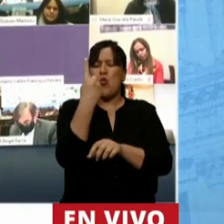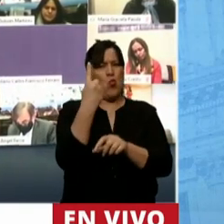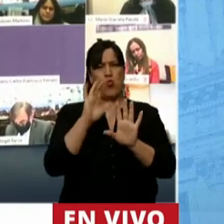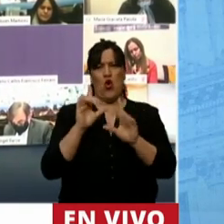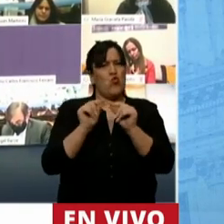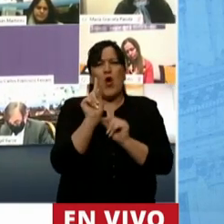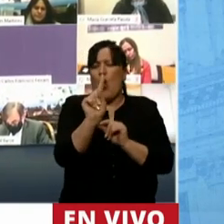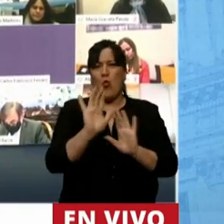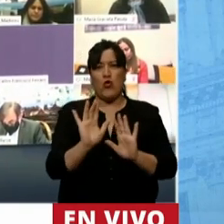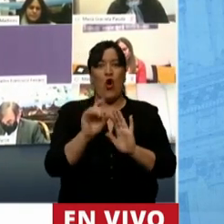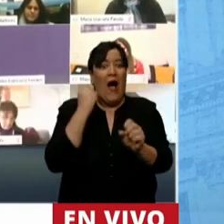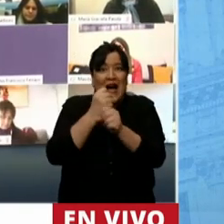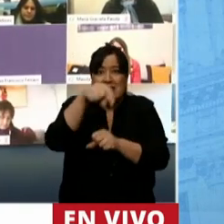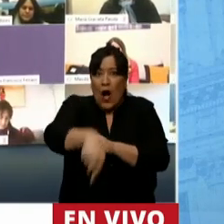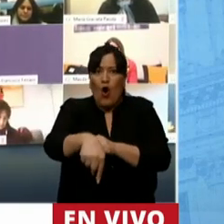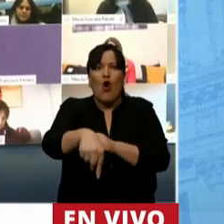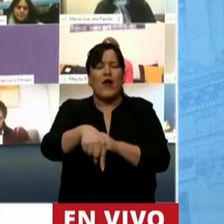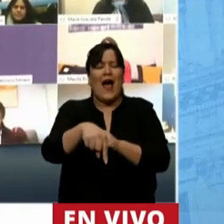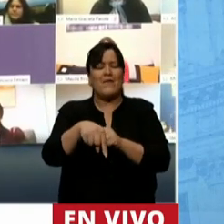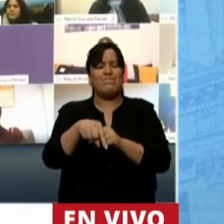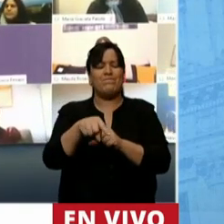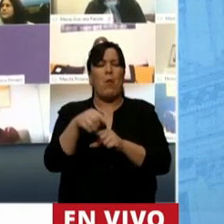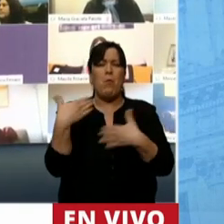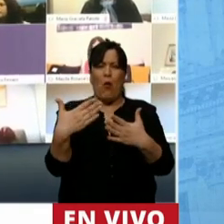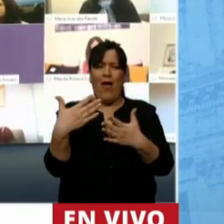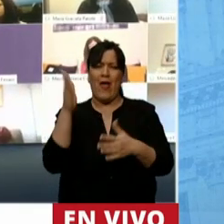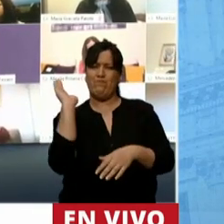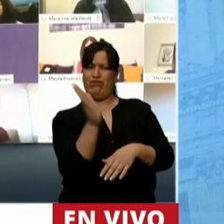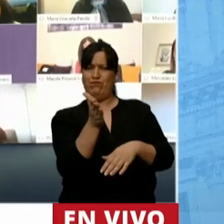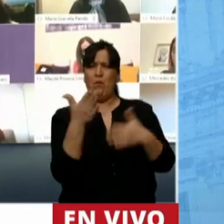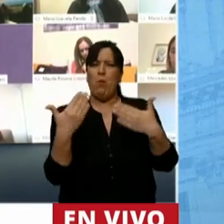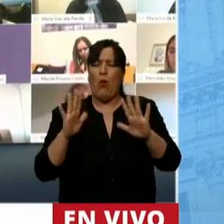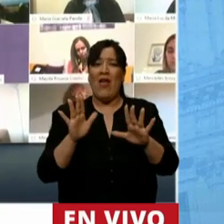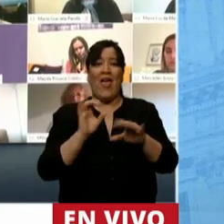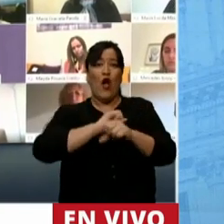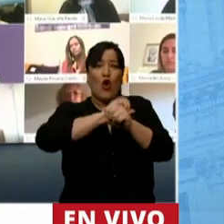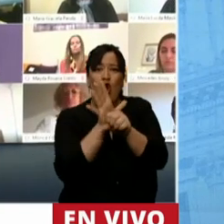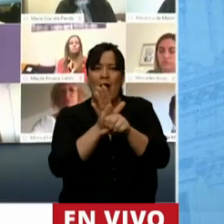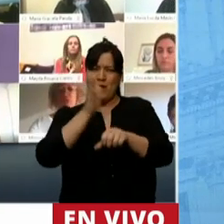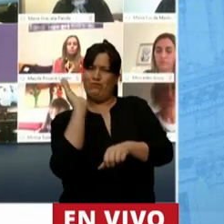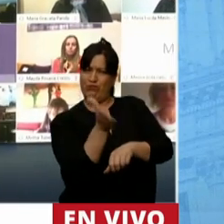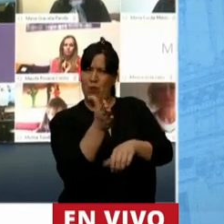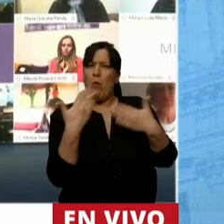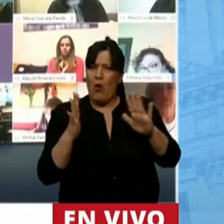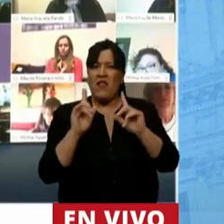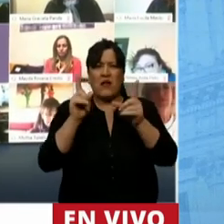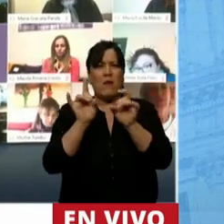acá fue el que demostró que podemos darle batalla al coronavirus y a esta pandemia